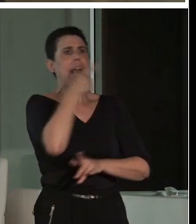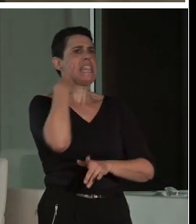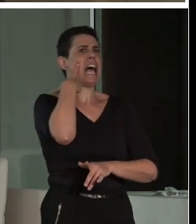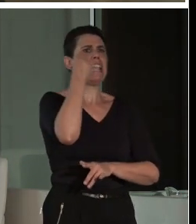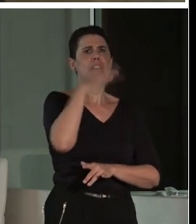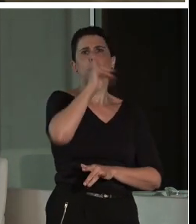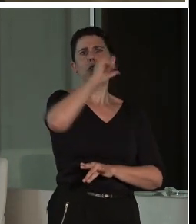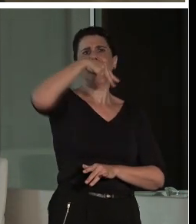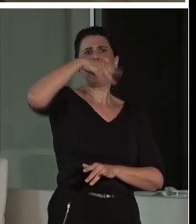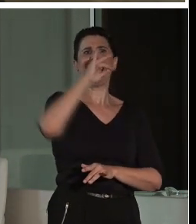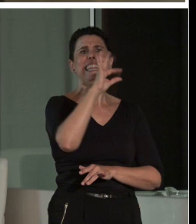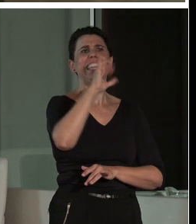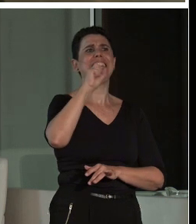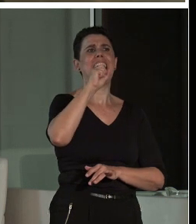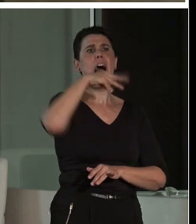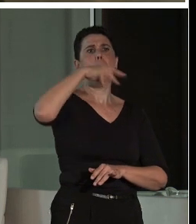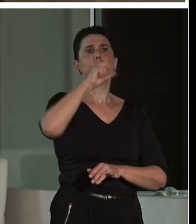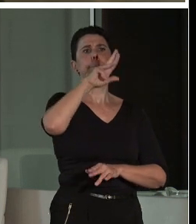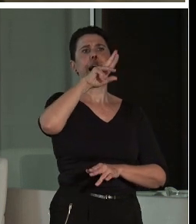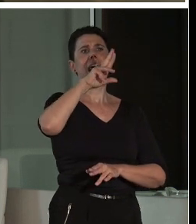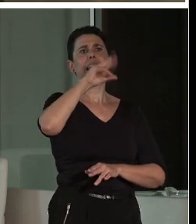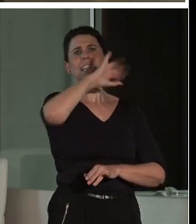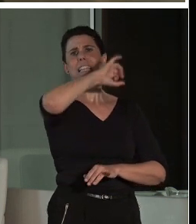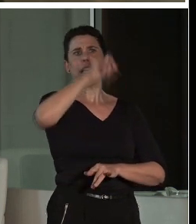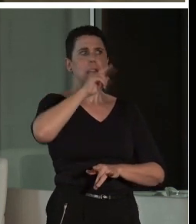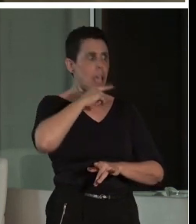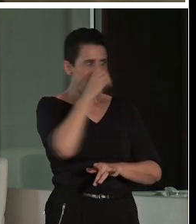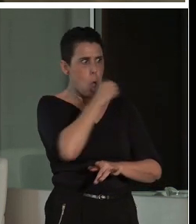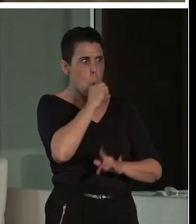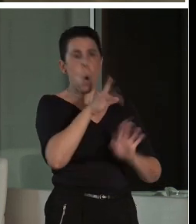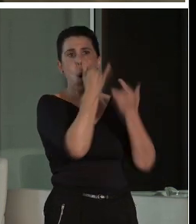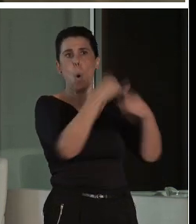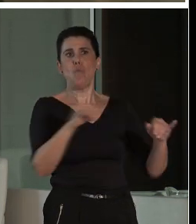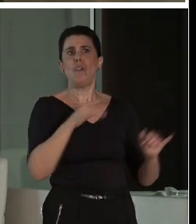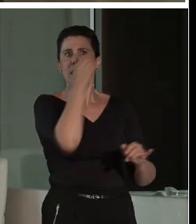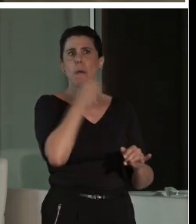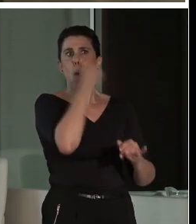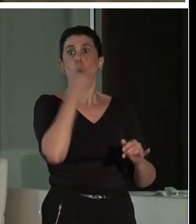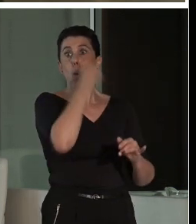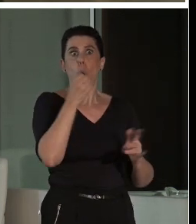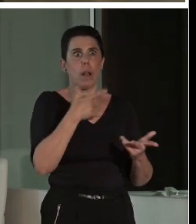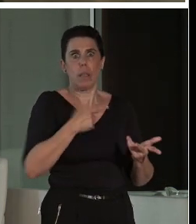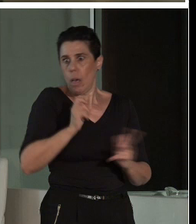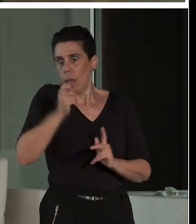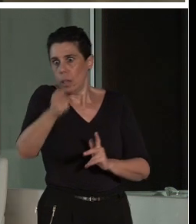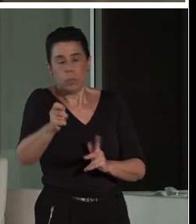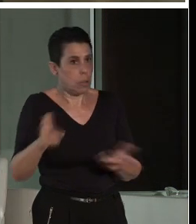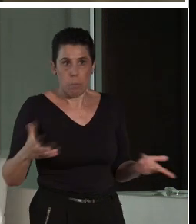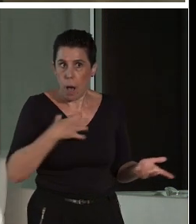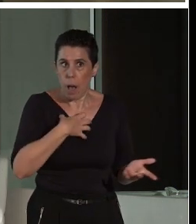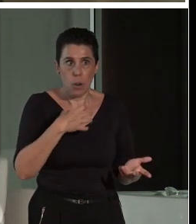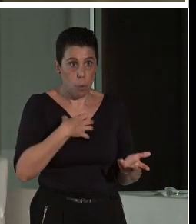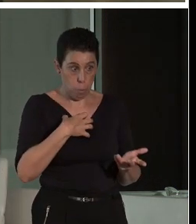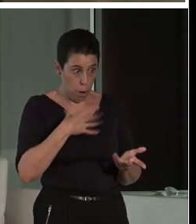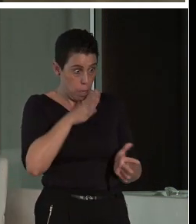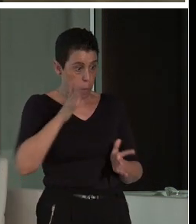efectivamente, es no le puedes dar la llave, es que si le das la llave estás perdido. Pues imaginaros nosotros con 23, claro, porque India